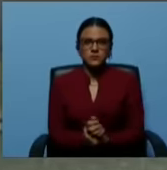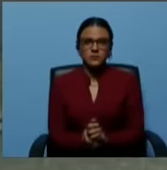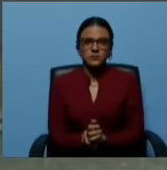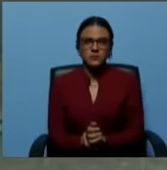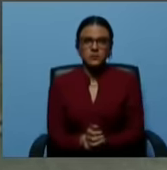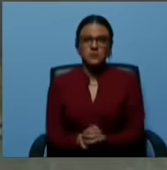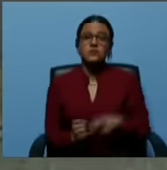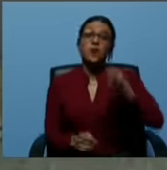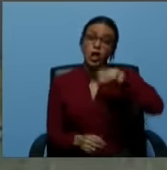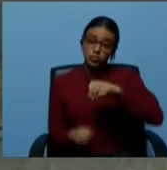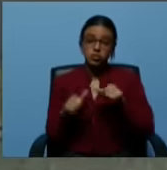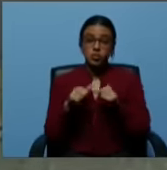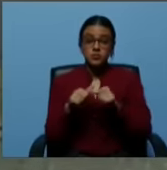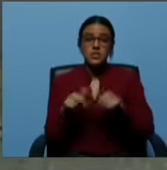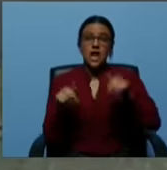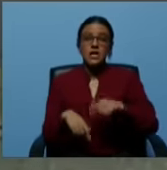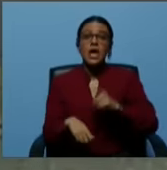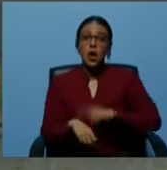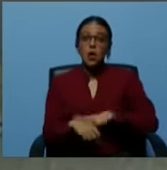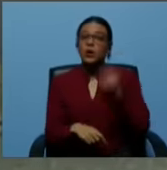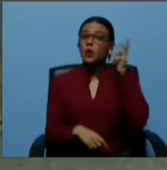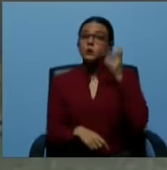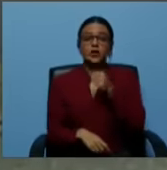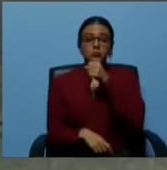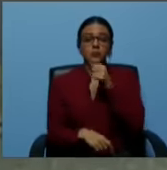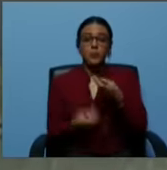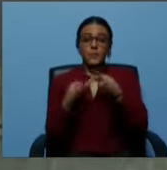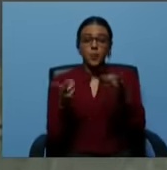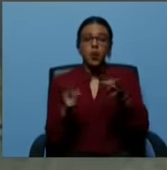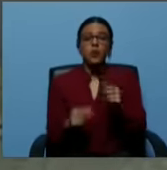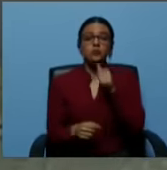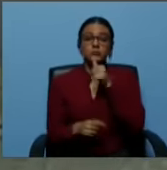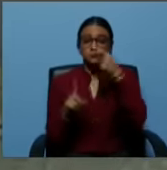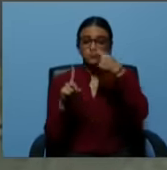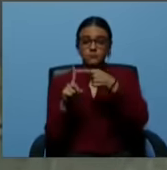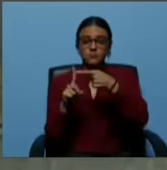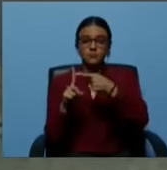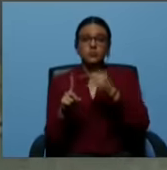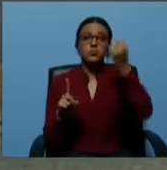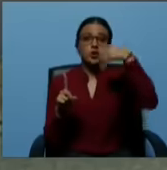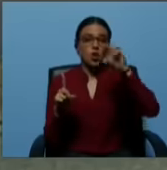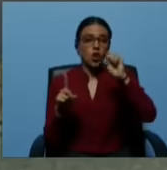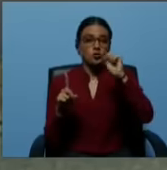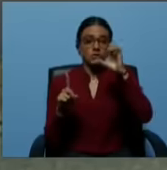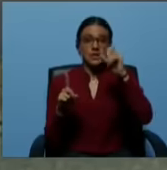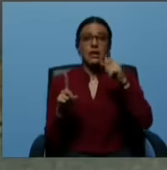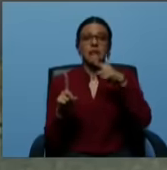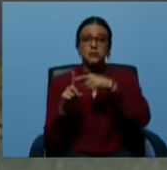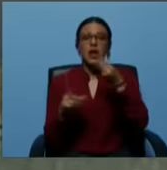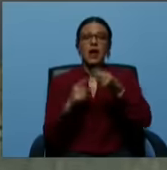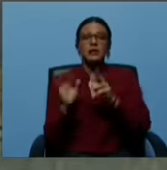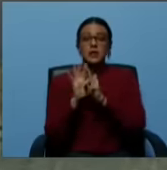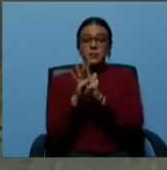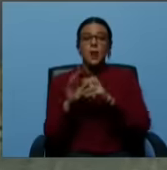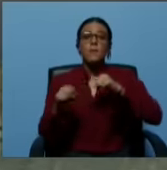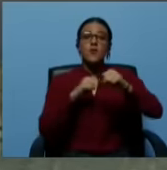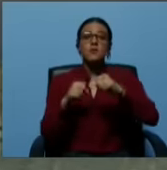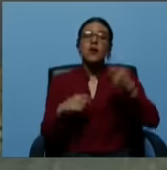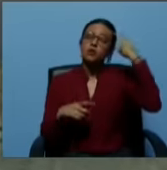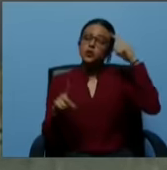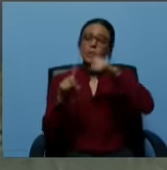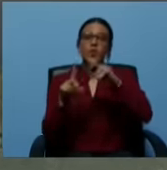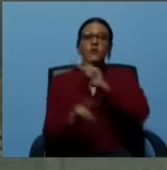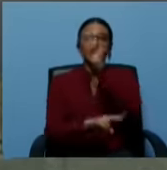Así es, nosotros ahora vamos a escuchar las declaraciones que va a compartir con la prensa José Simón Calzadilla, representante de Movimiento por Venezuela.